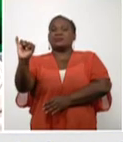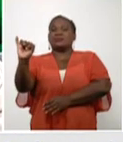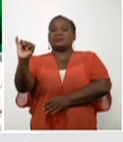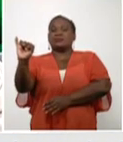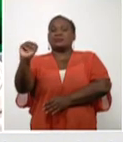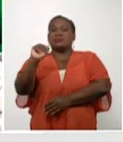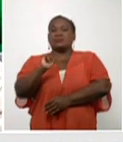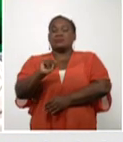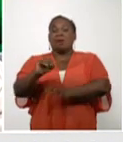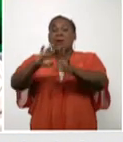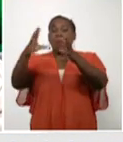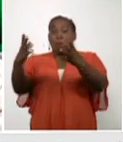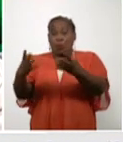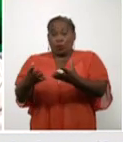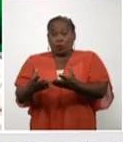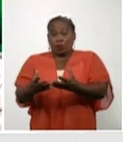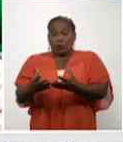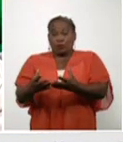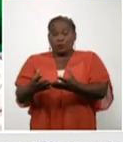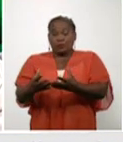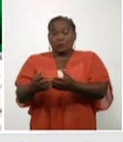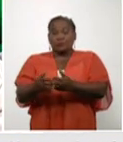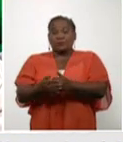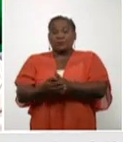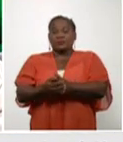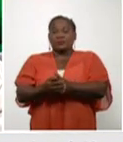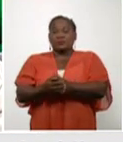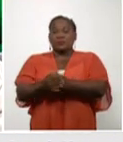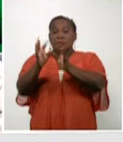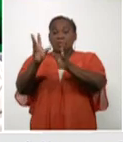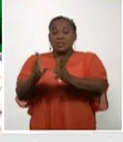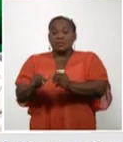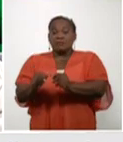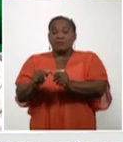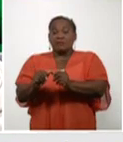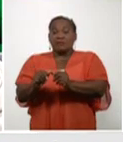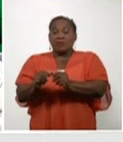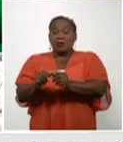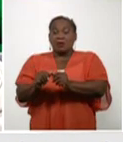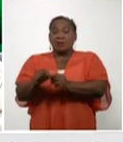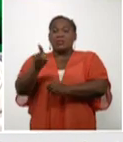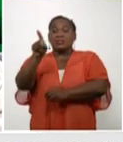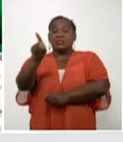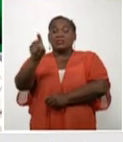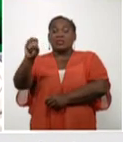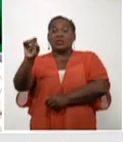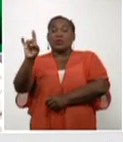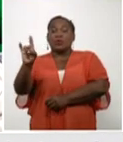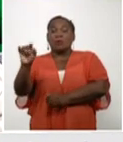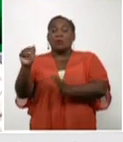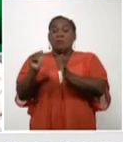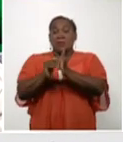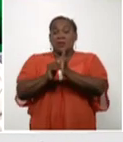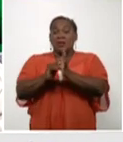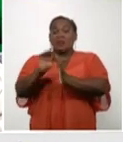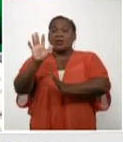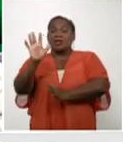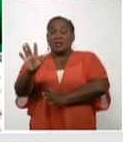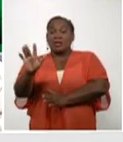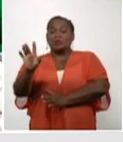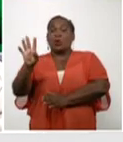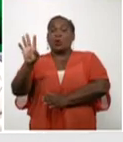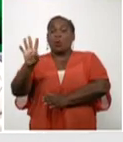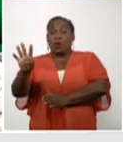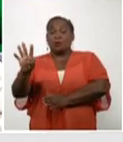mundo, con la cifra de 109.504.829 casos,